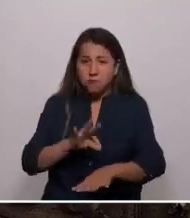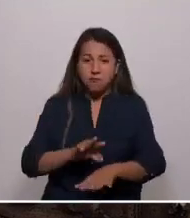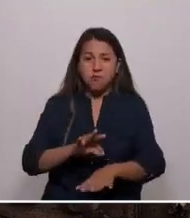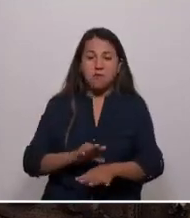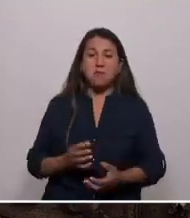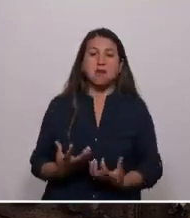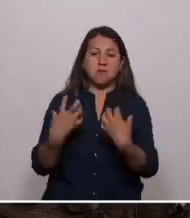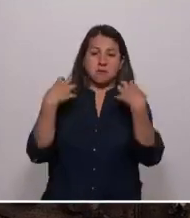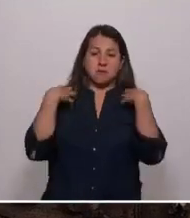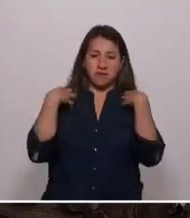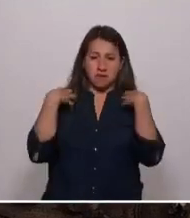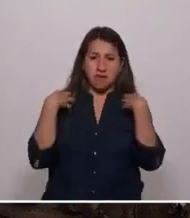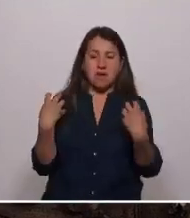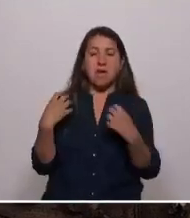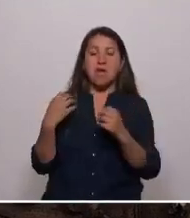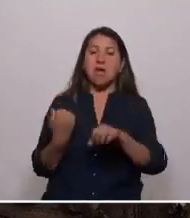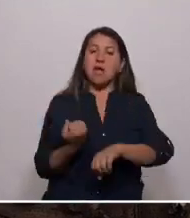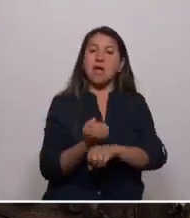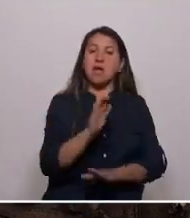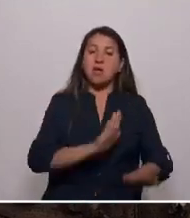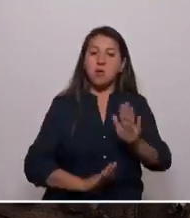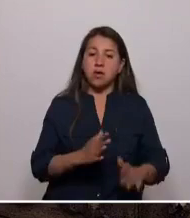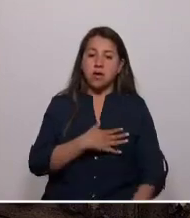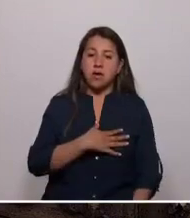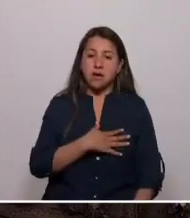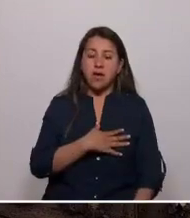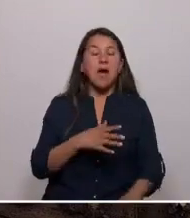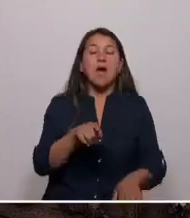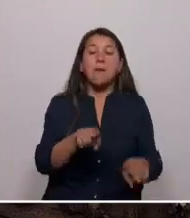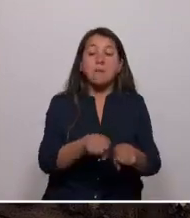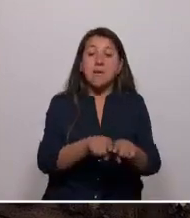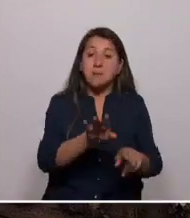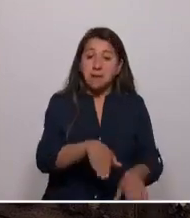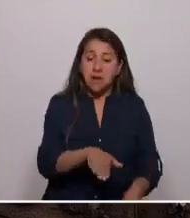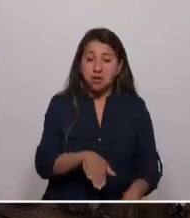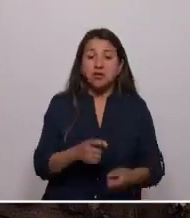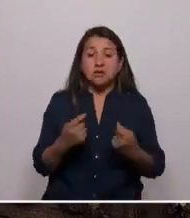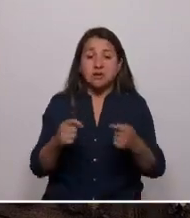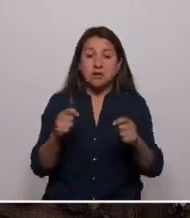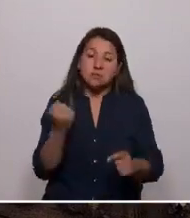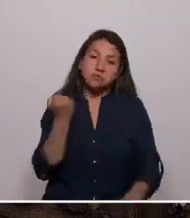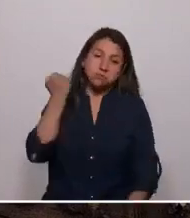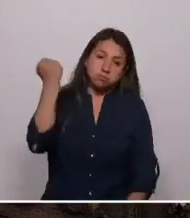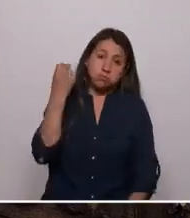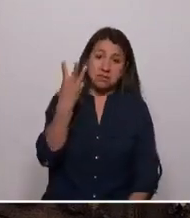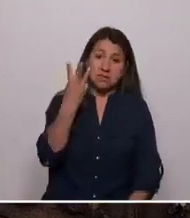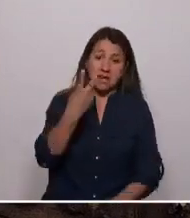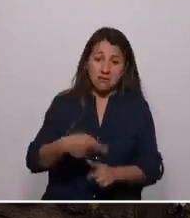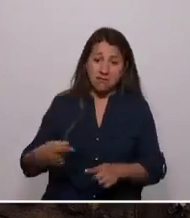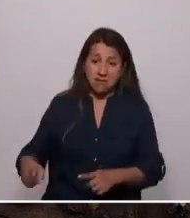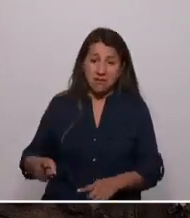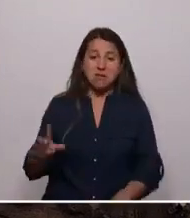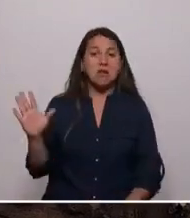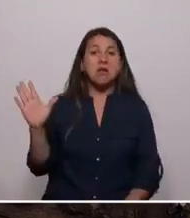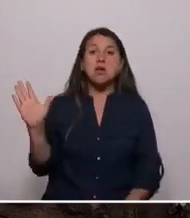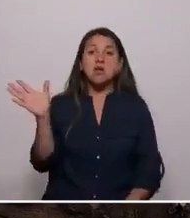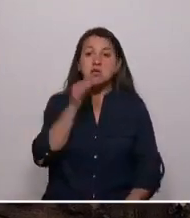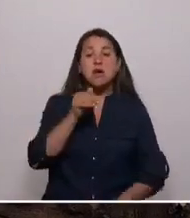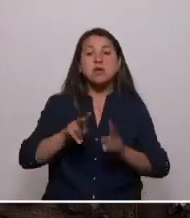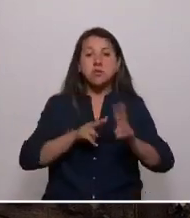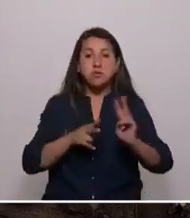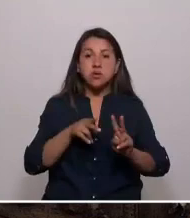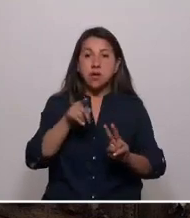responsabilidad de cuidar a Agustín, no podía rendir académicamente. Intenté suicidarme tres veces, porque no encontraba la salida de esos problemas.